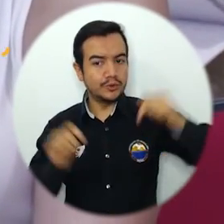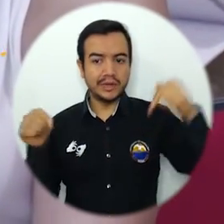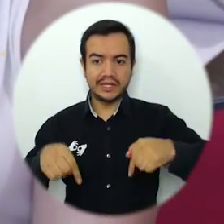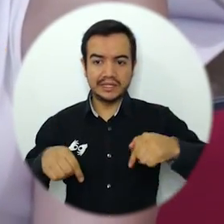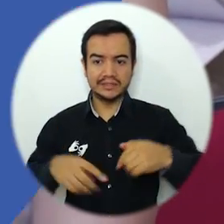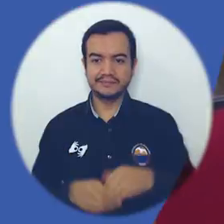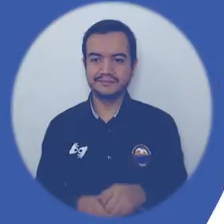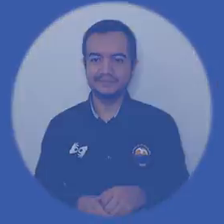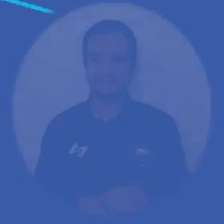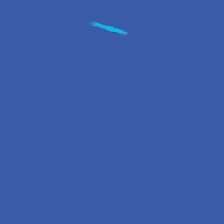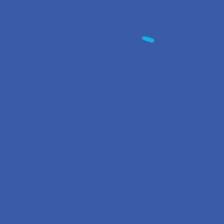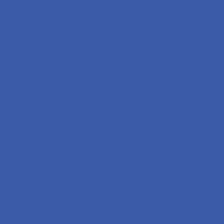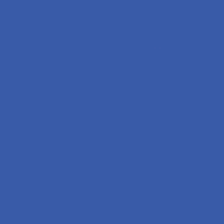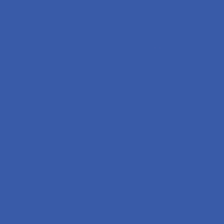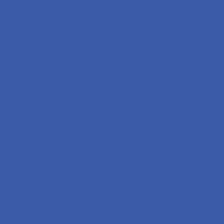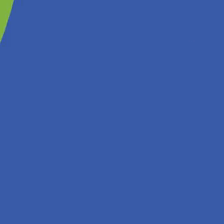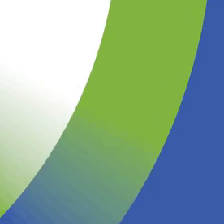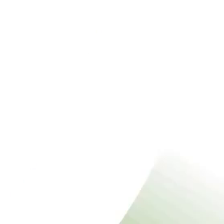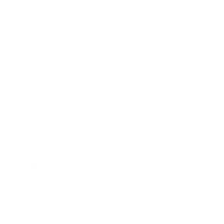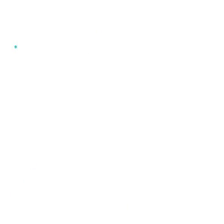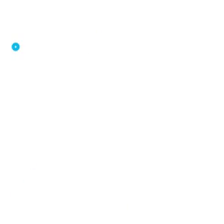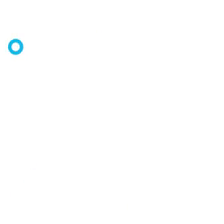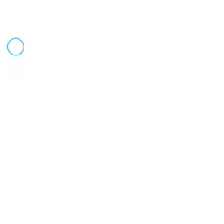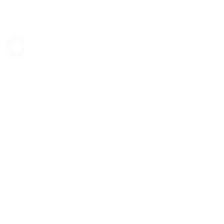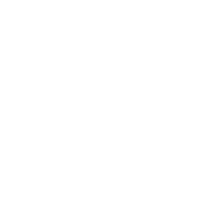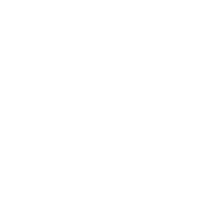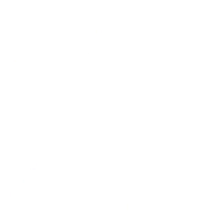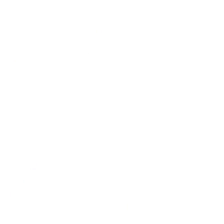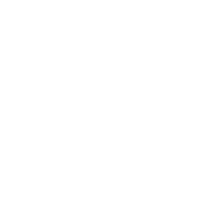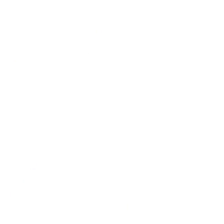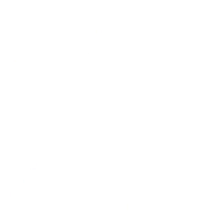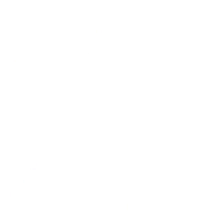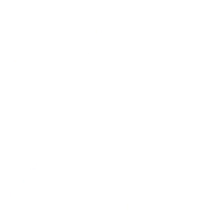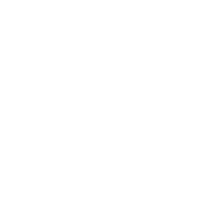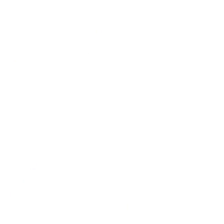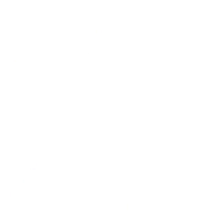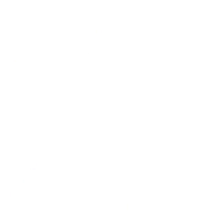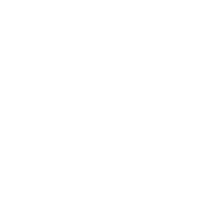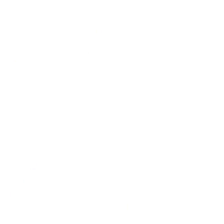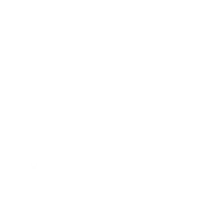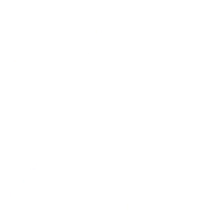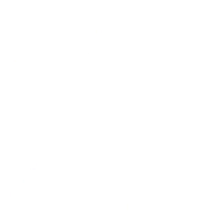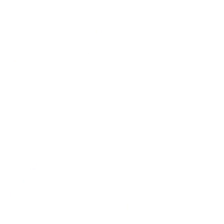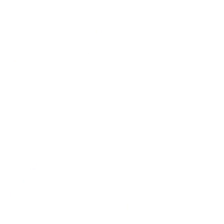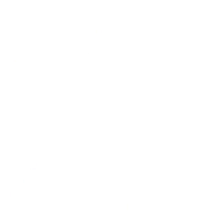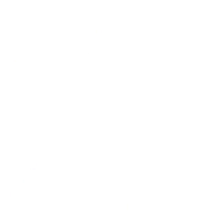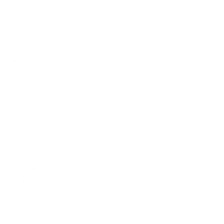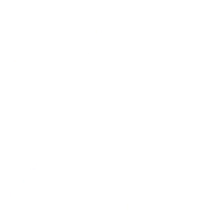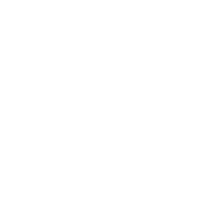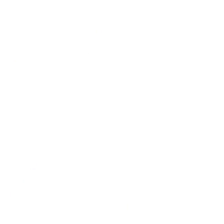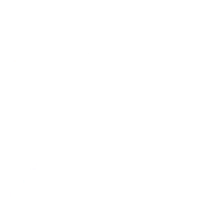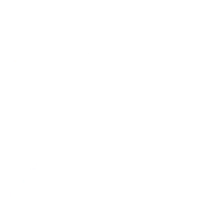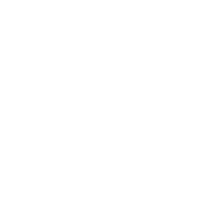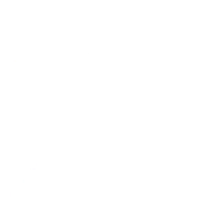derechos humanos en nuestro país. Universidad del Magdalena, aún más incluyente e innovadora.